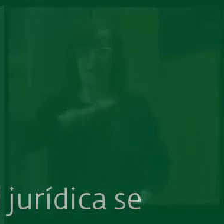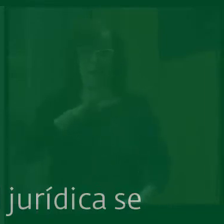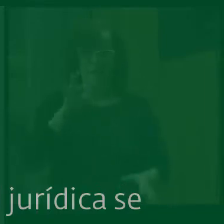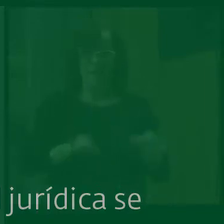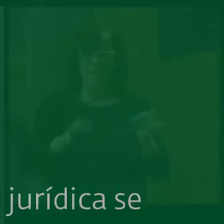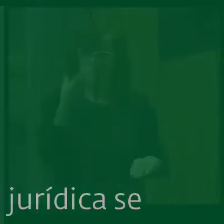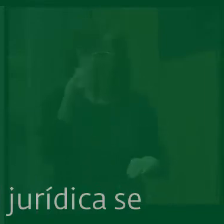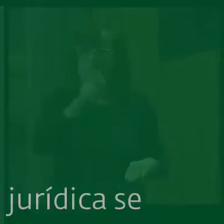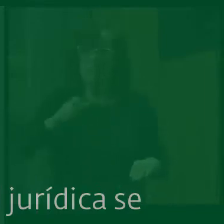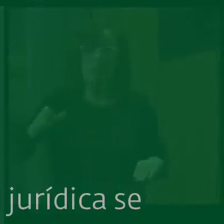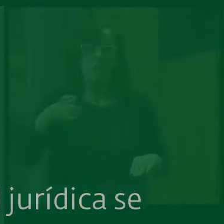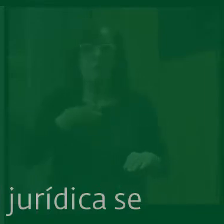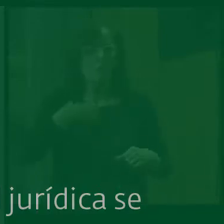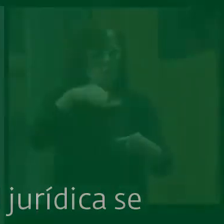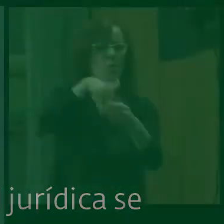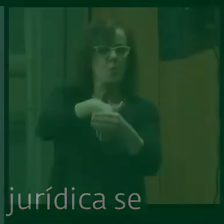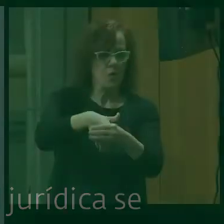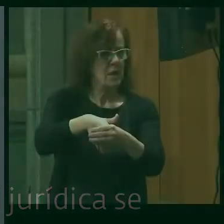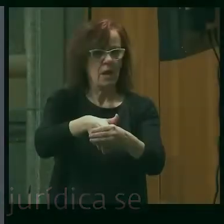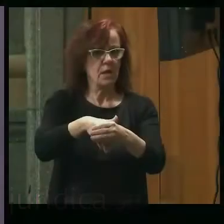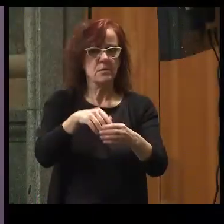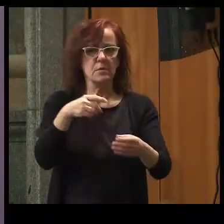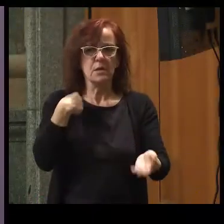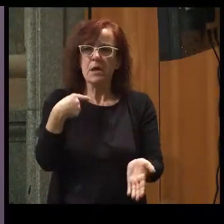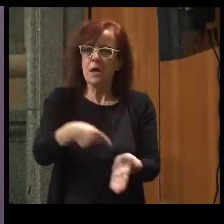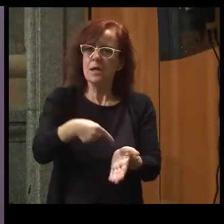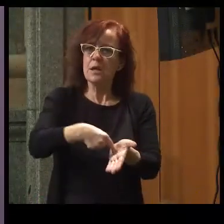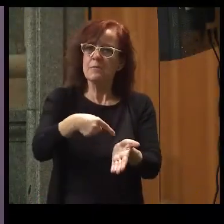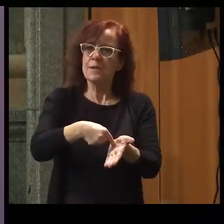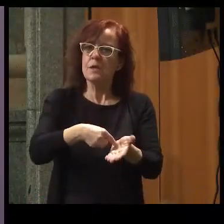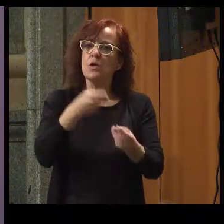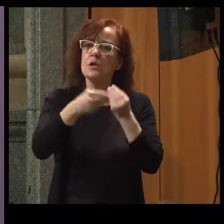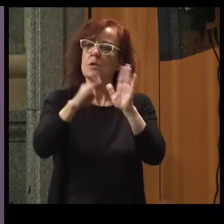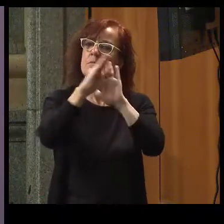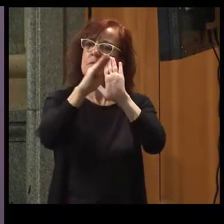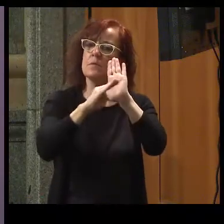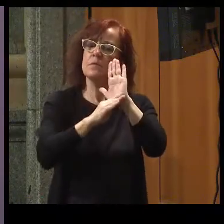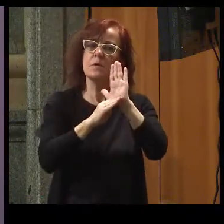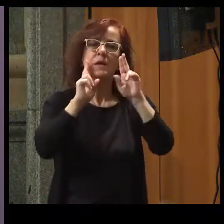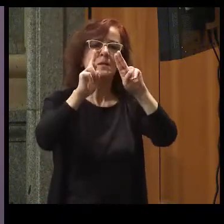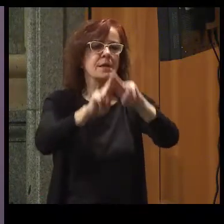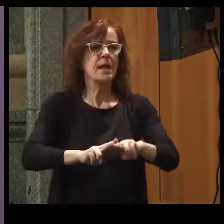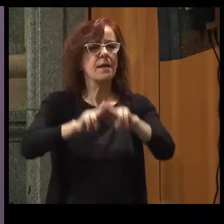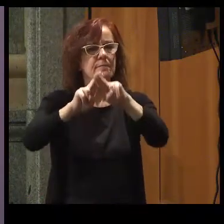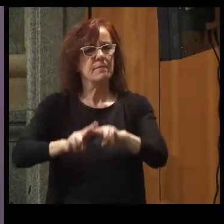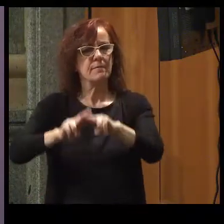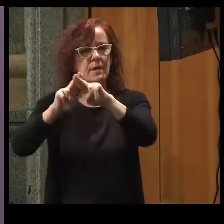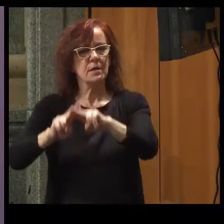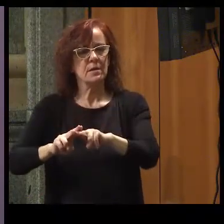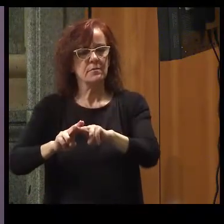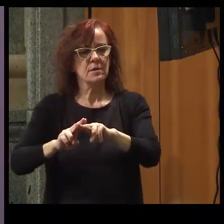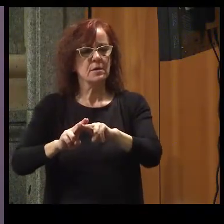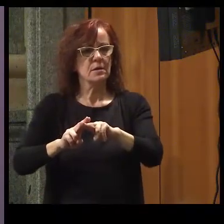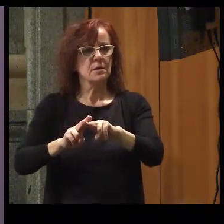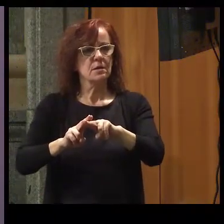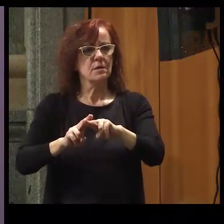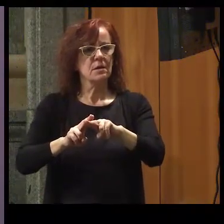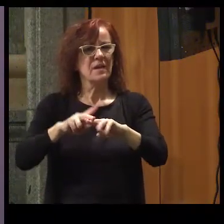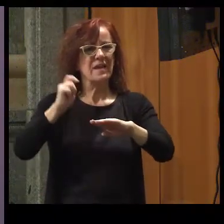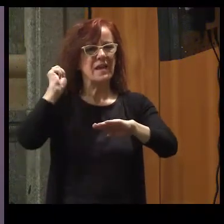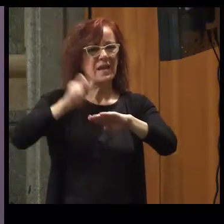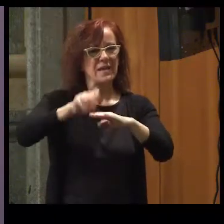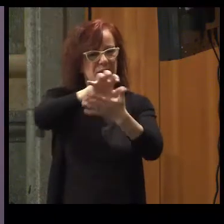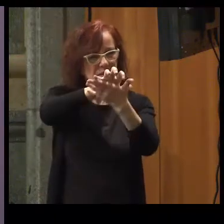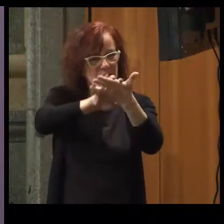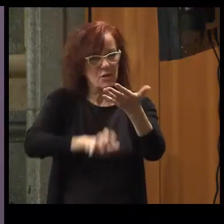se cambien. Reivindicamos que se tomen medidas como revisar la asistencia